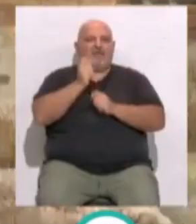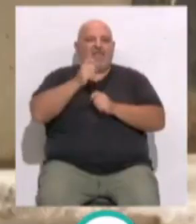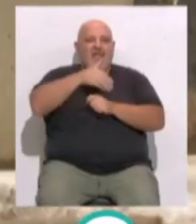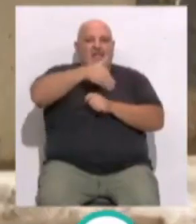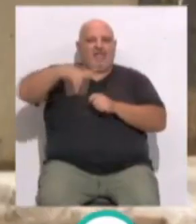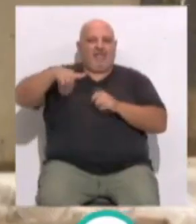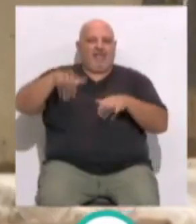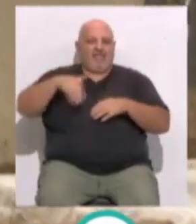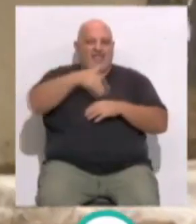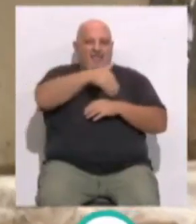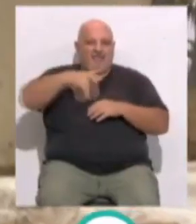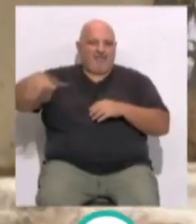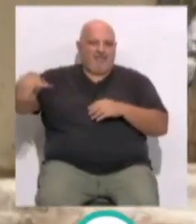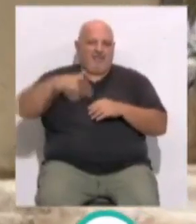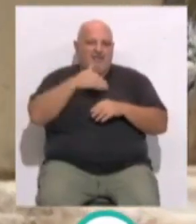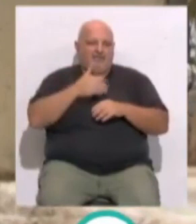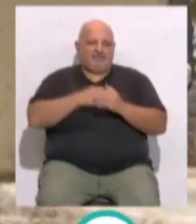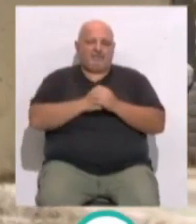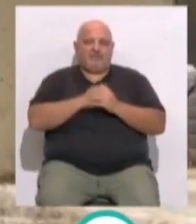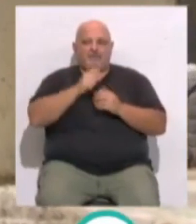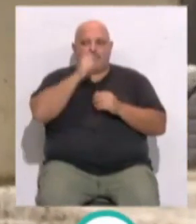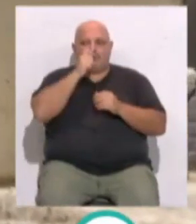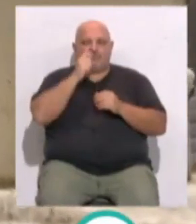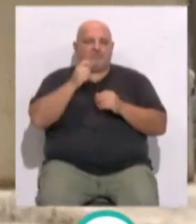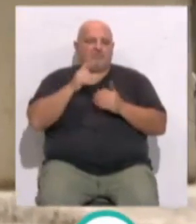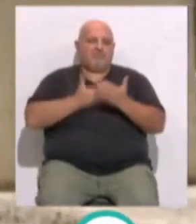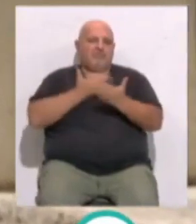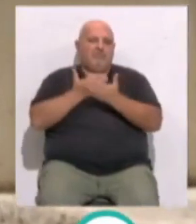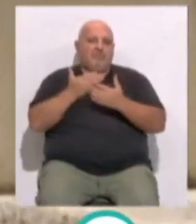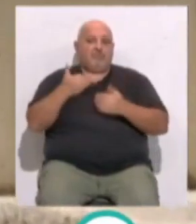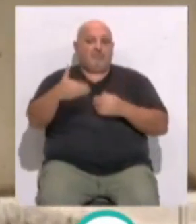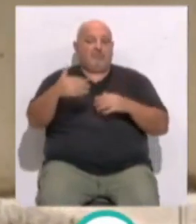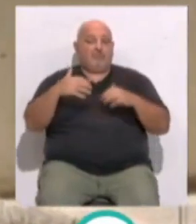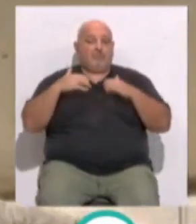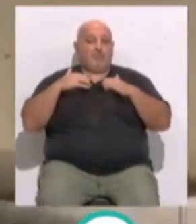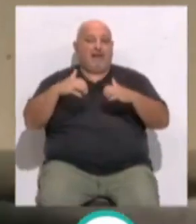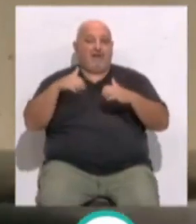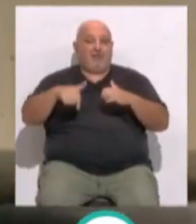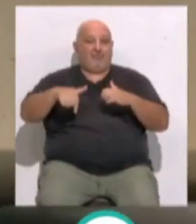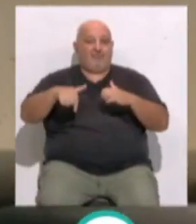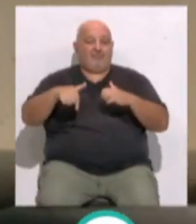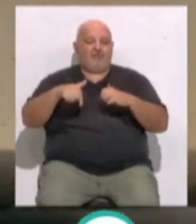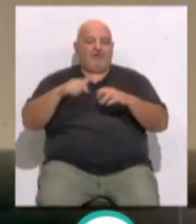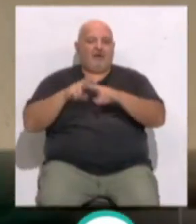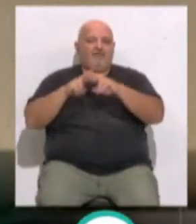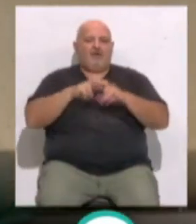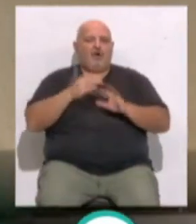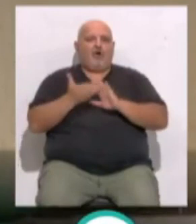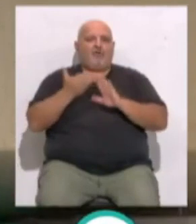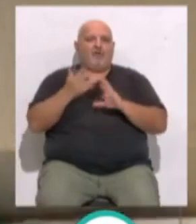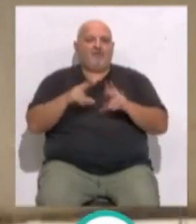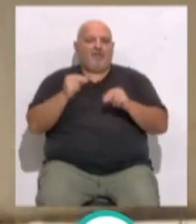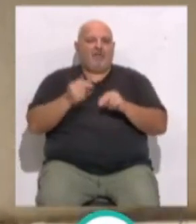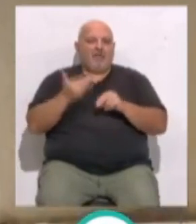actuaciones realizadas para el mantenimiento urbano. El Partido Socialista solicitará en el próximo Pleno que se revisen las obras que han